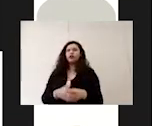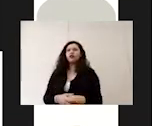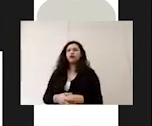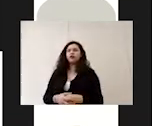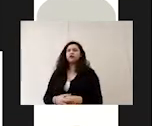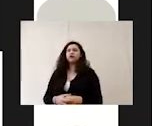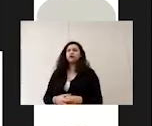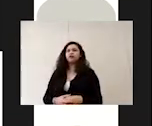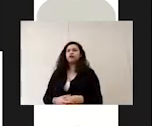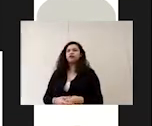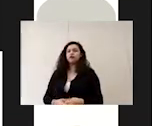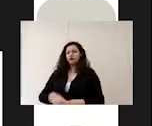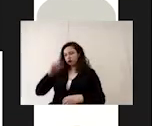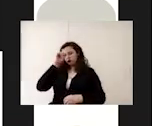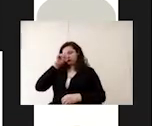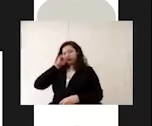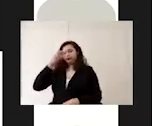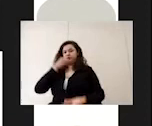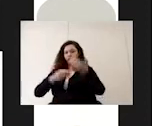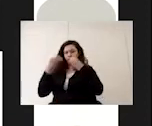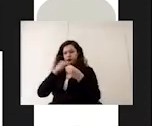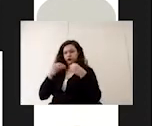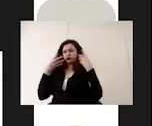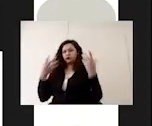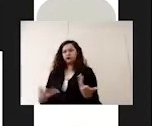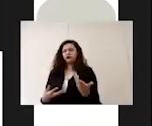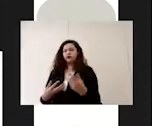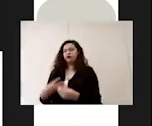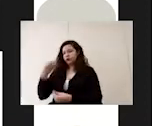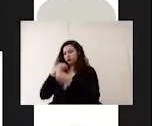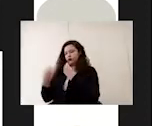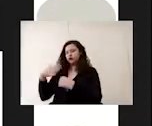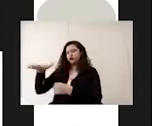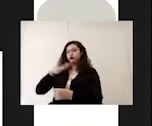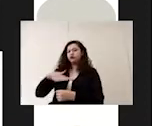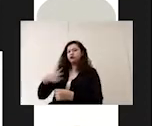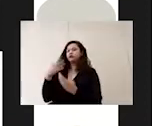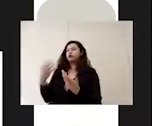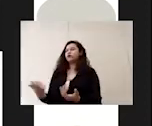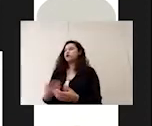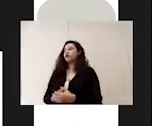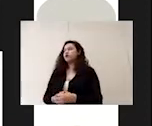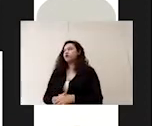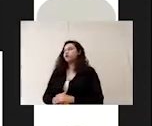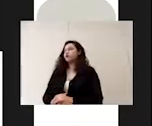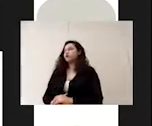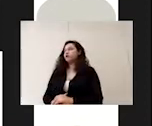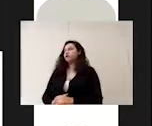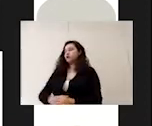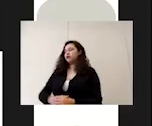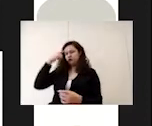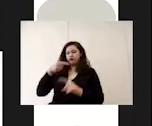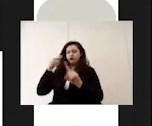se recomienda que los alimentos se ingieran en el espacio que está destinado para ese fin